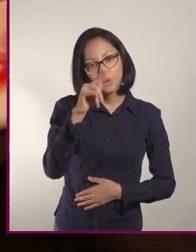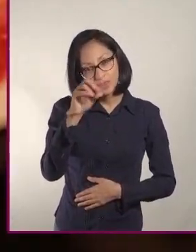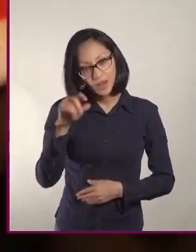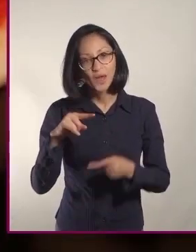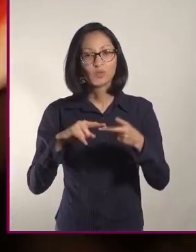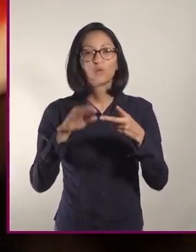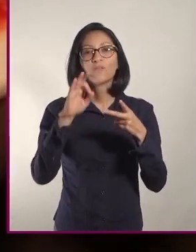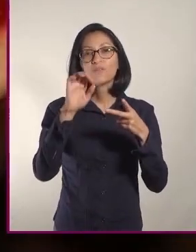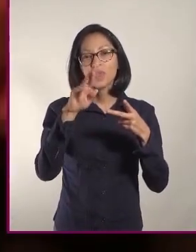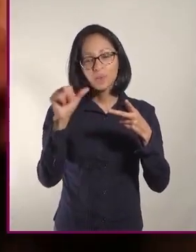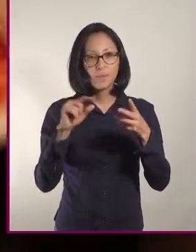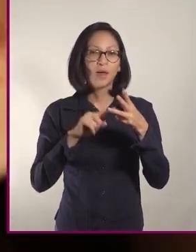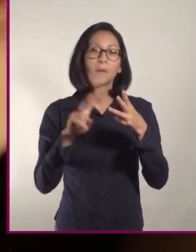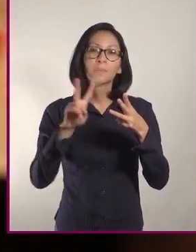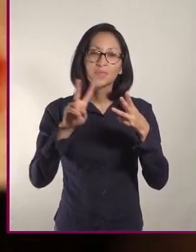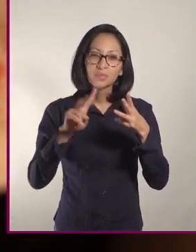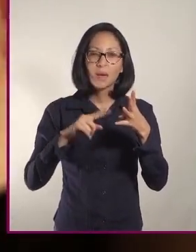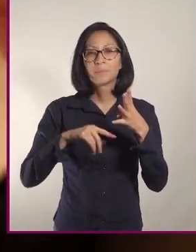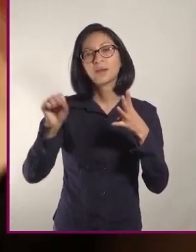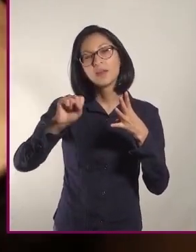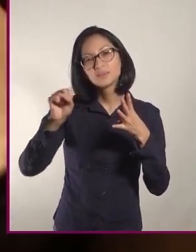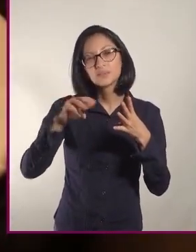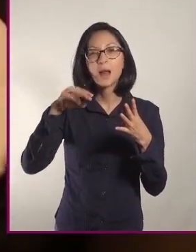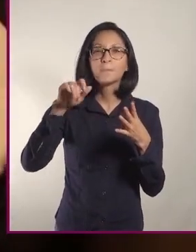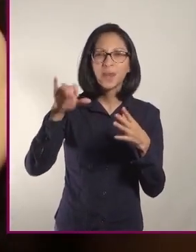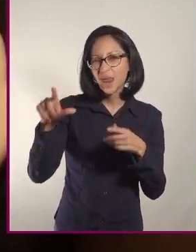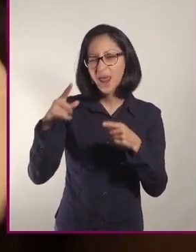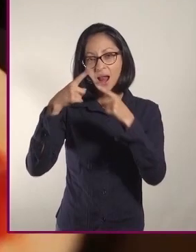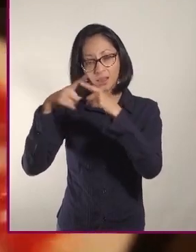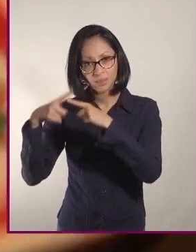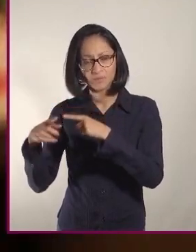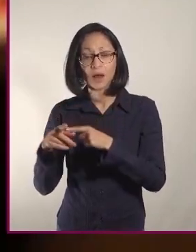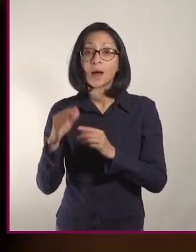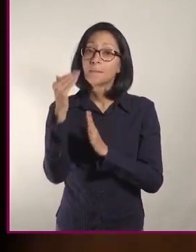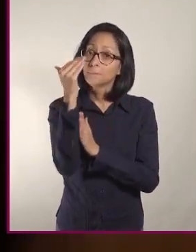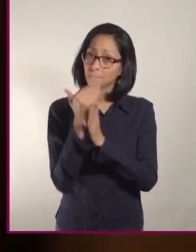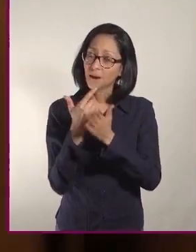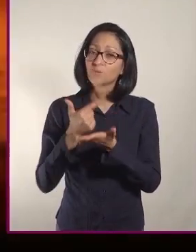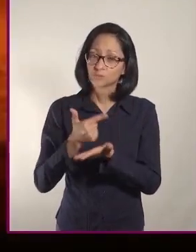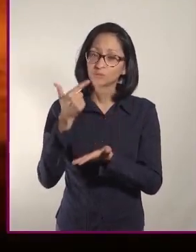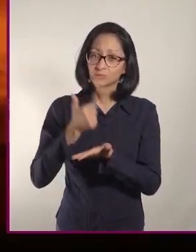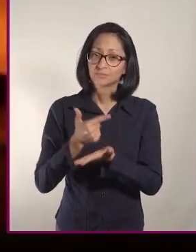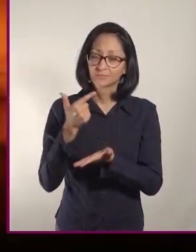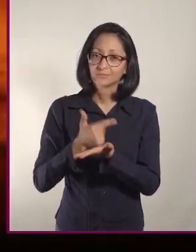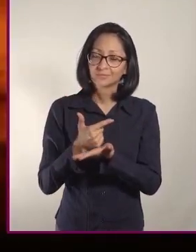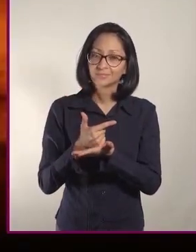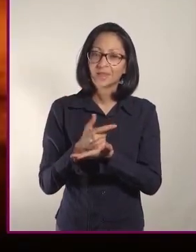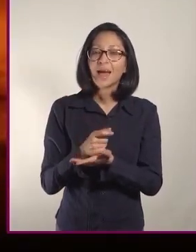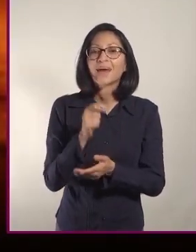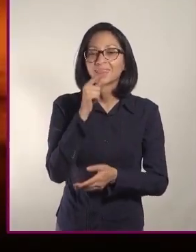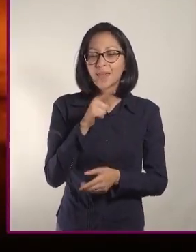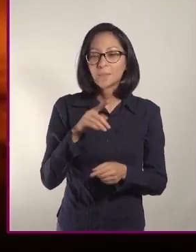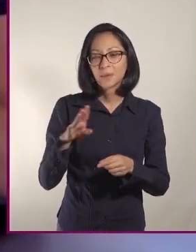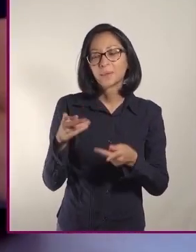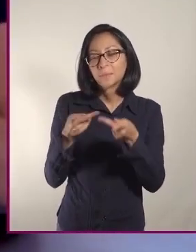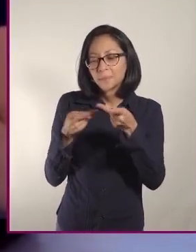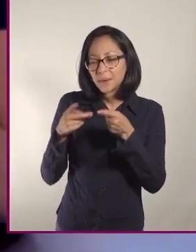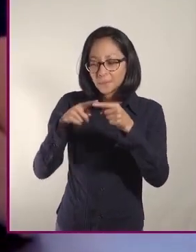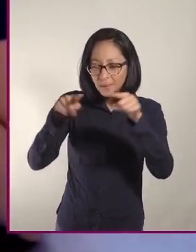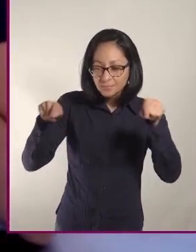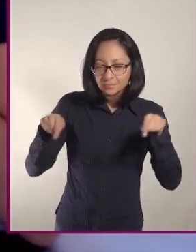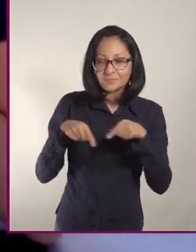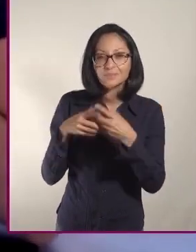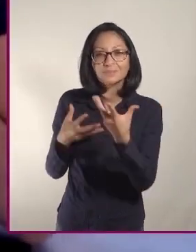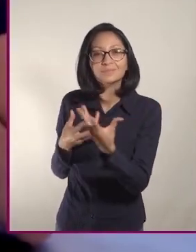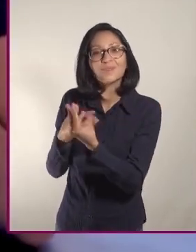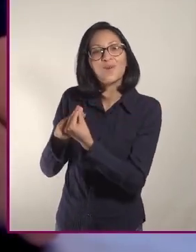fibra, vitaminas, sales y minerales, pocas grasas. Además, su diseño está pensado para comerse